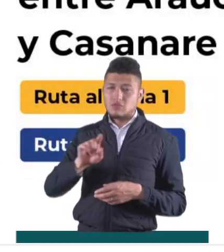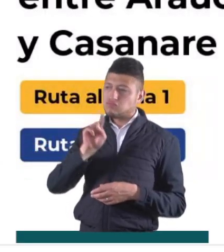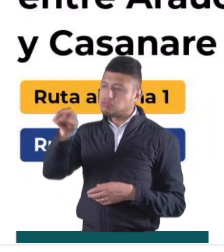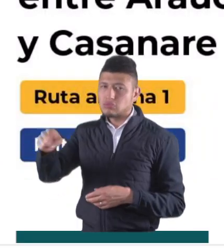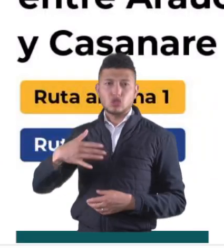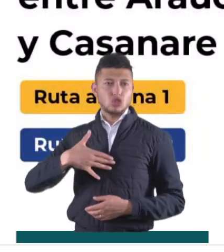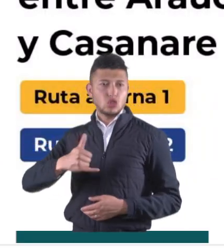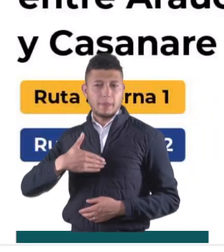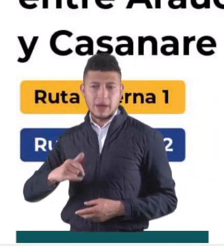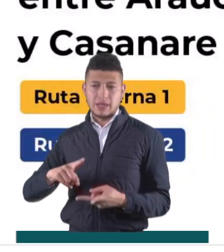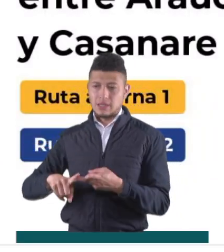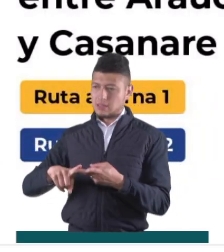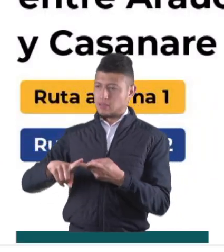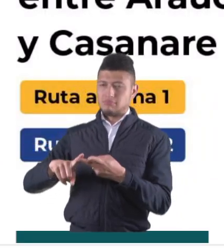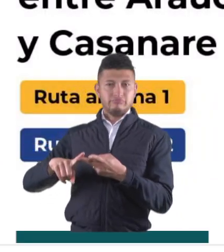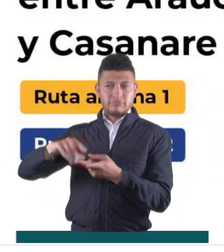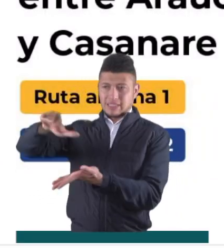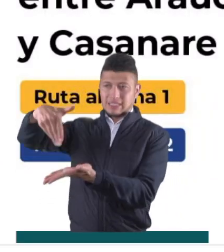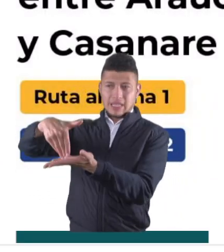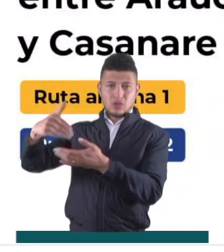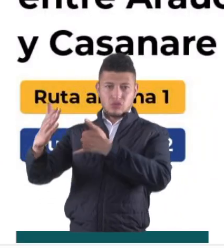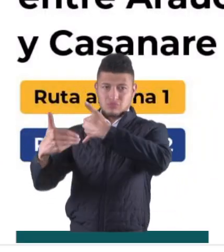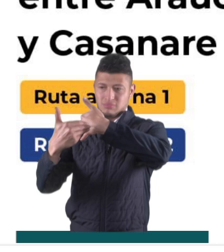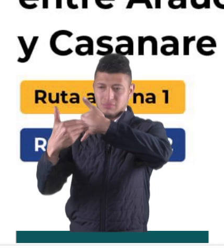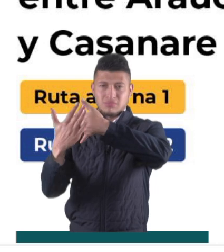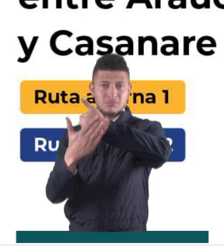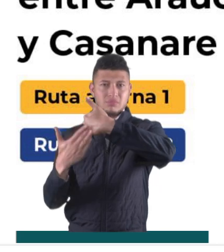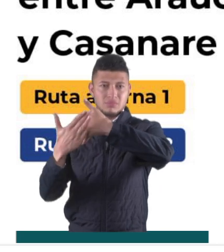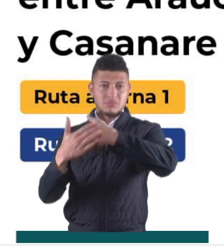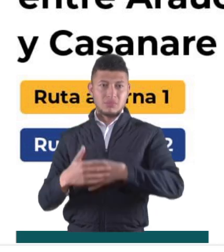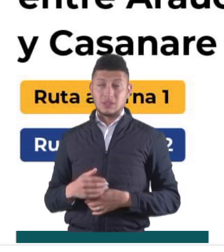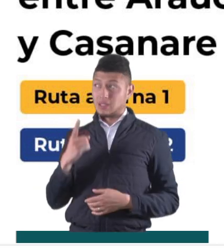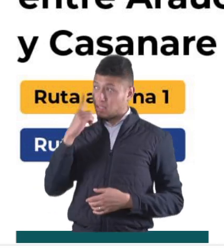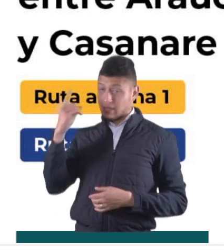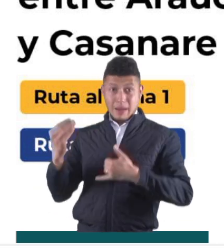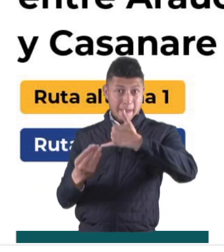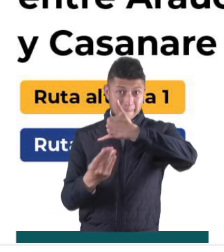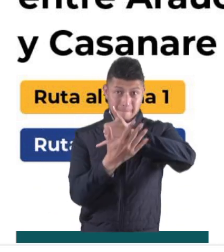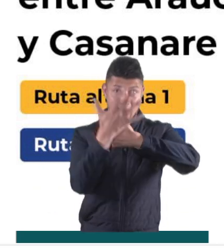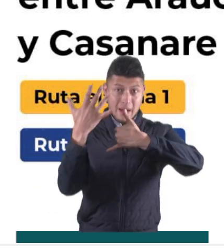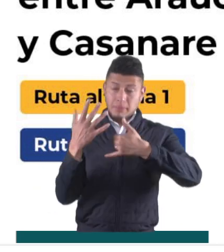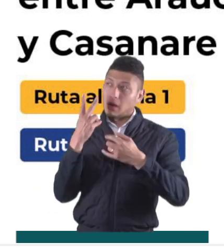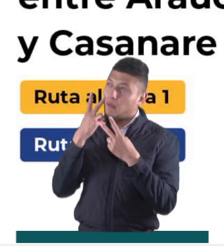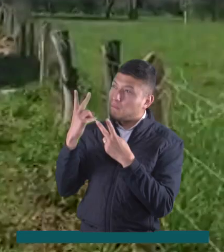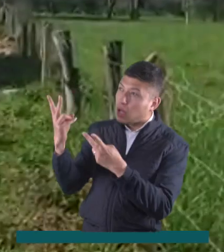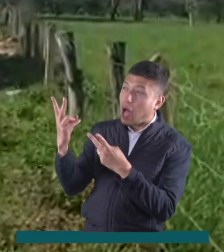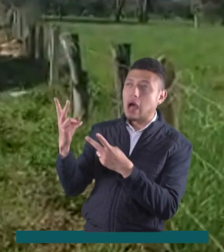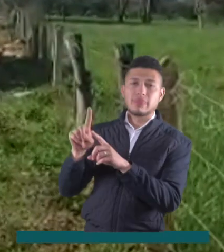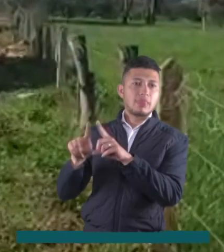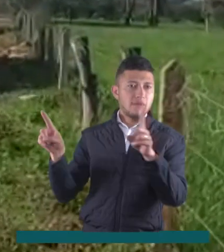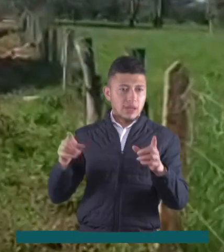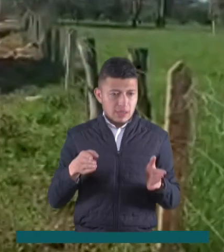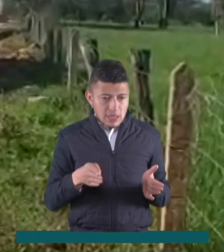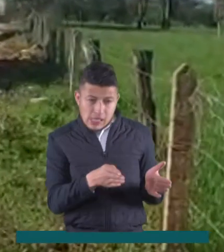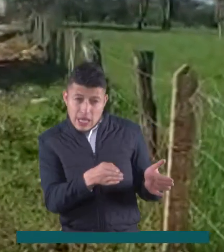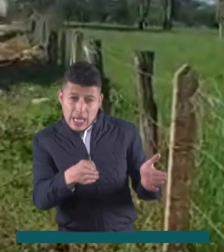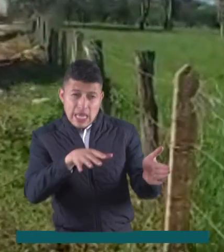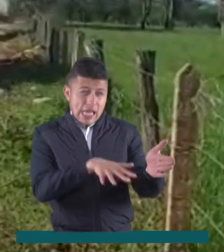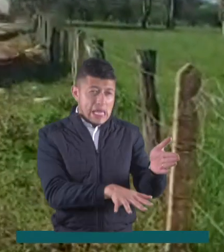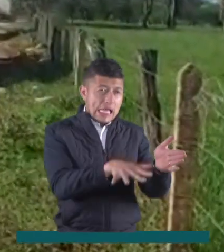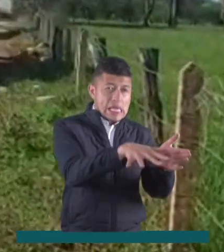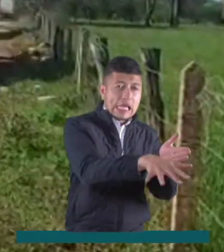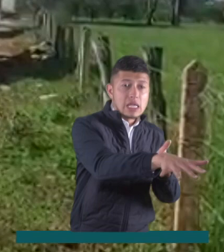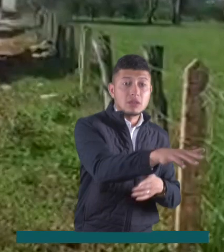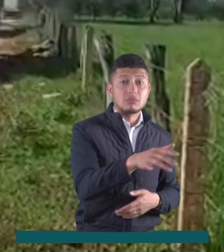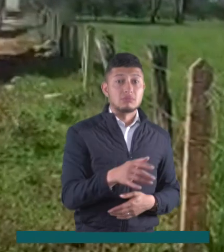al municipio de Yopal y al centro del país. Pero una cosa es ver las rutas en un mapa y otra muy diferente tener que transitarlas pues se